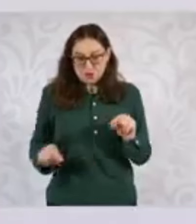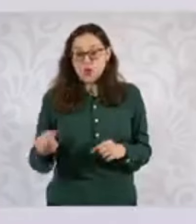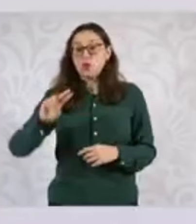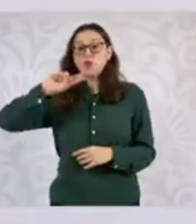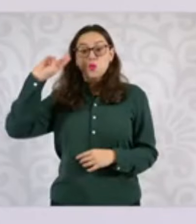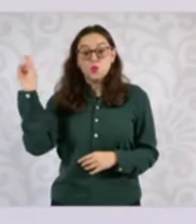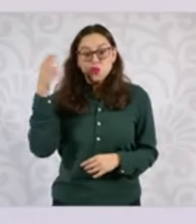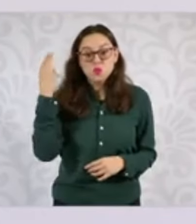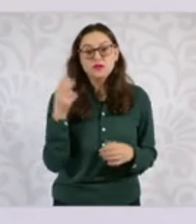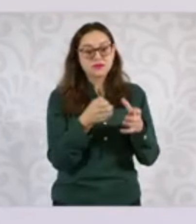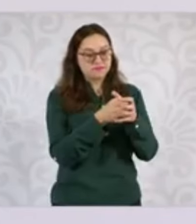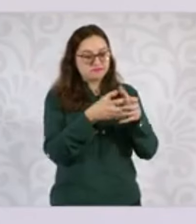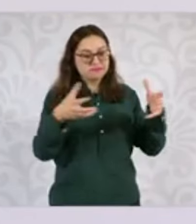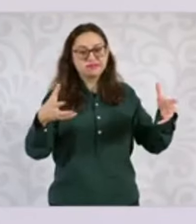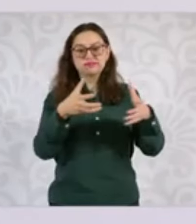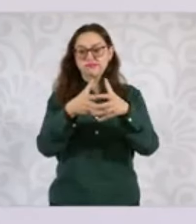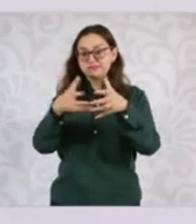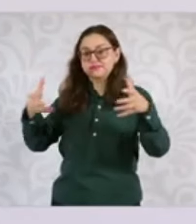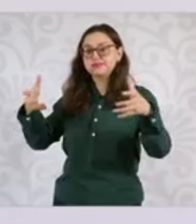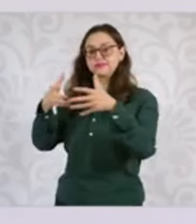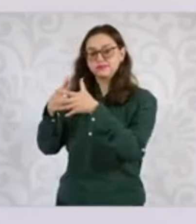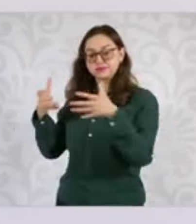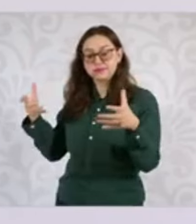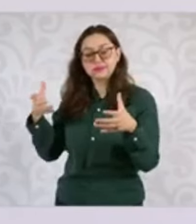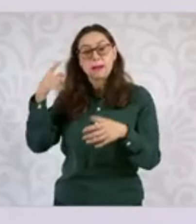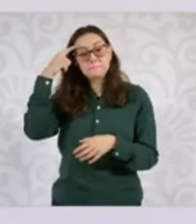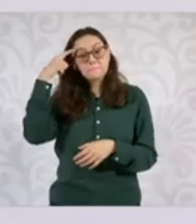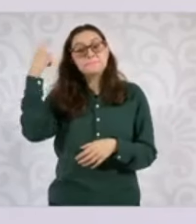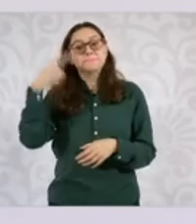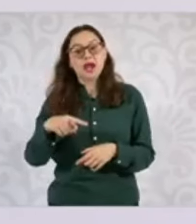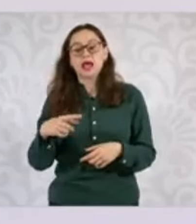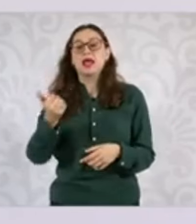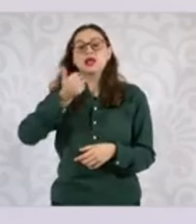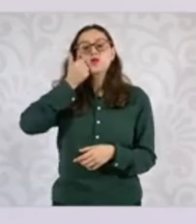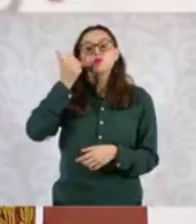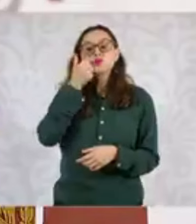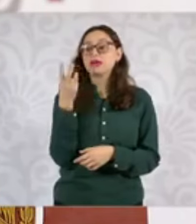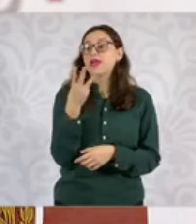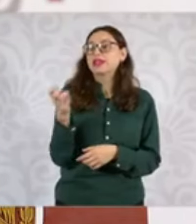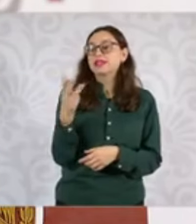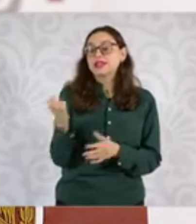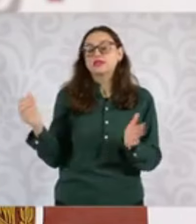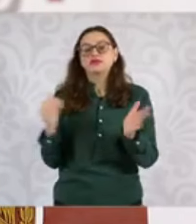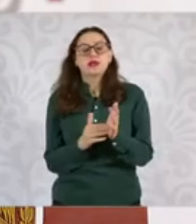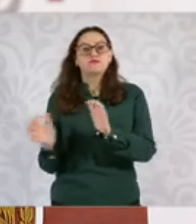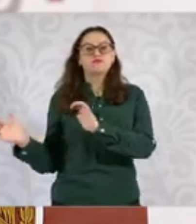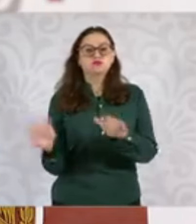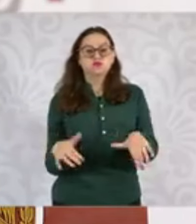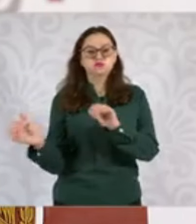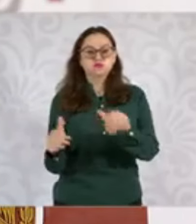lograr la meta de 300 mil estudiantes más en educación superior.